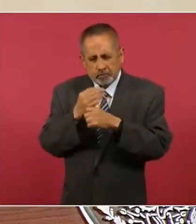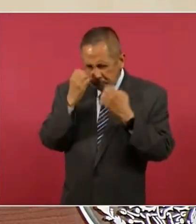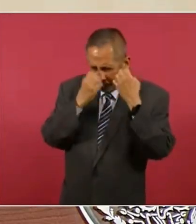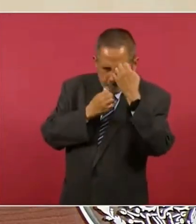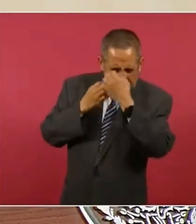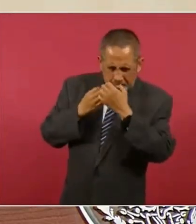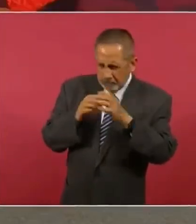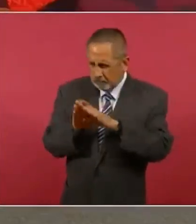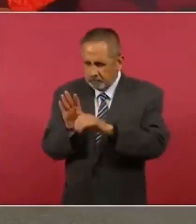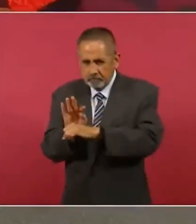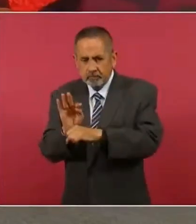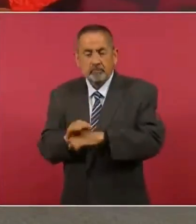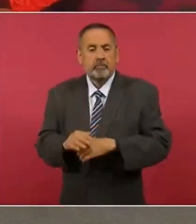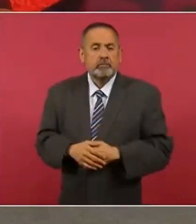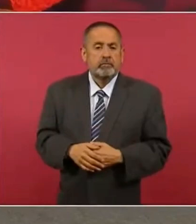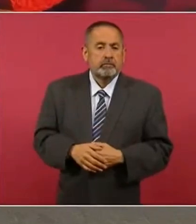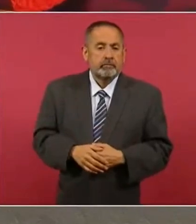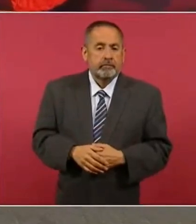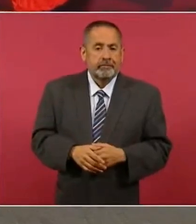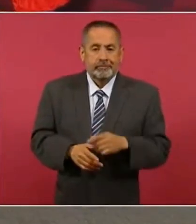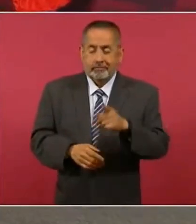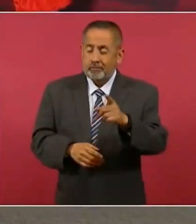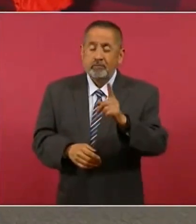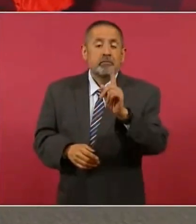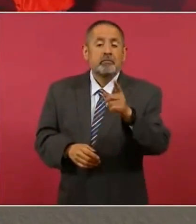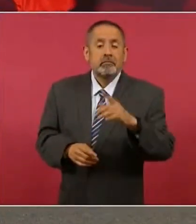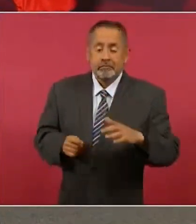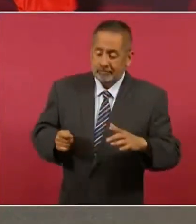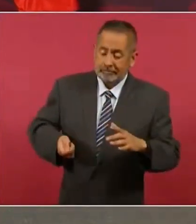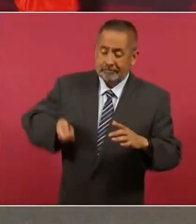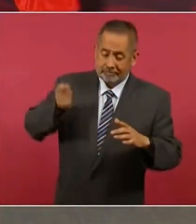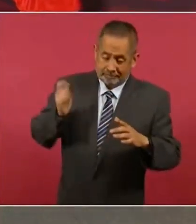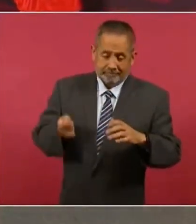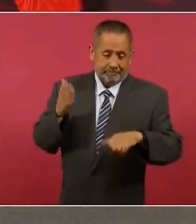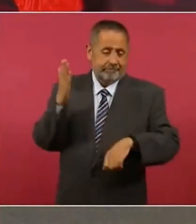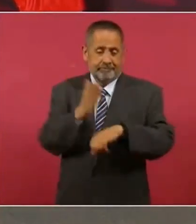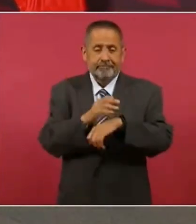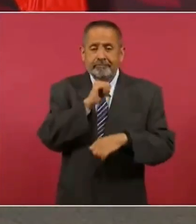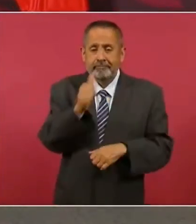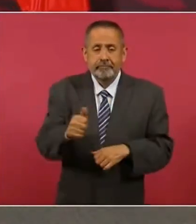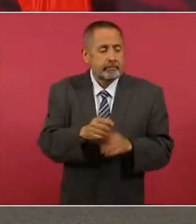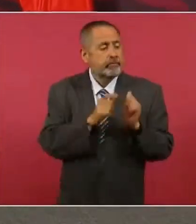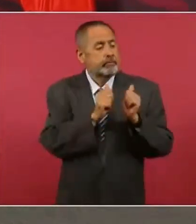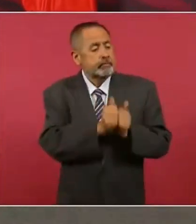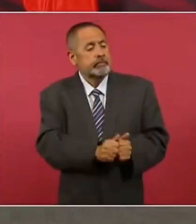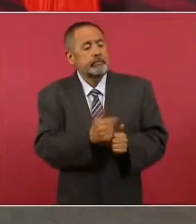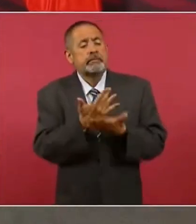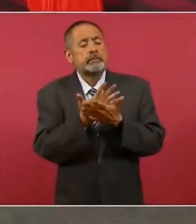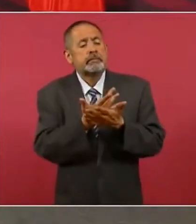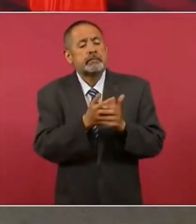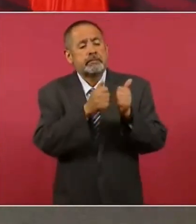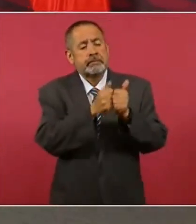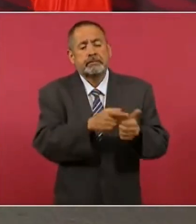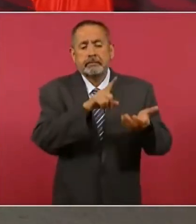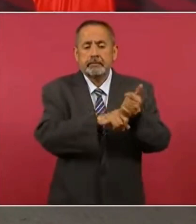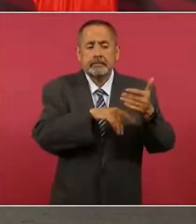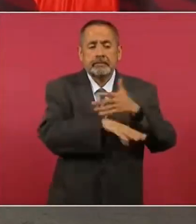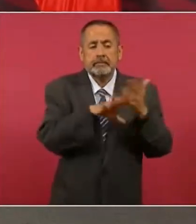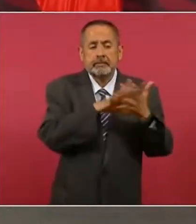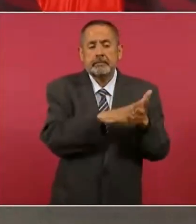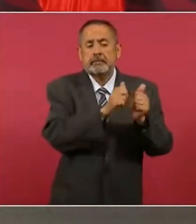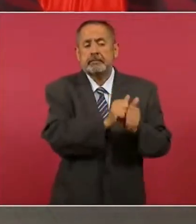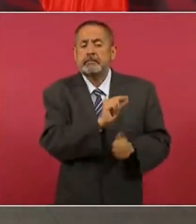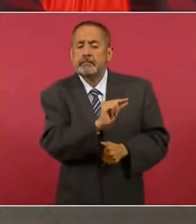Lo de no tener condena es realmente un acto atroz de injusticia. De no tener